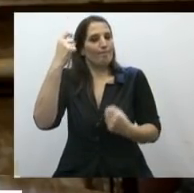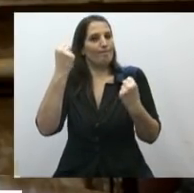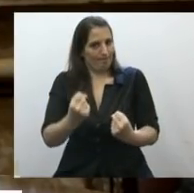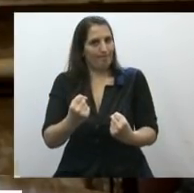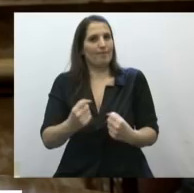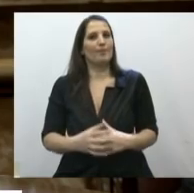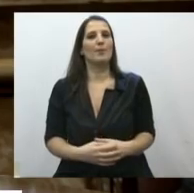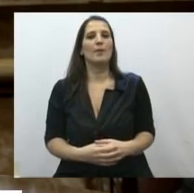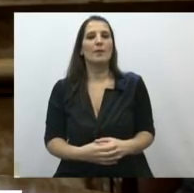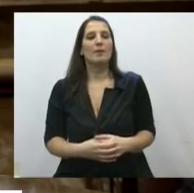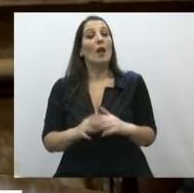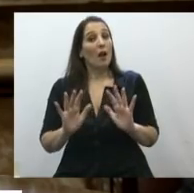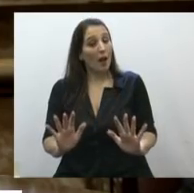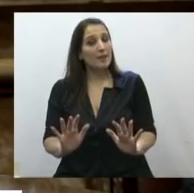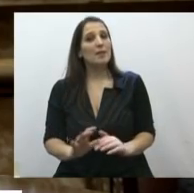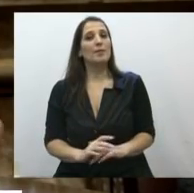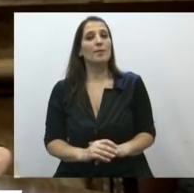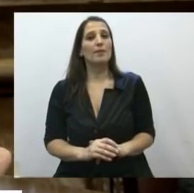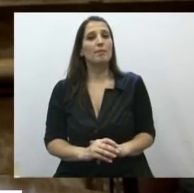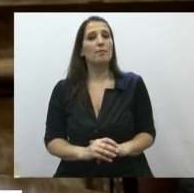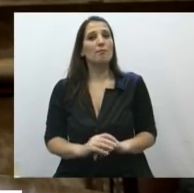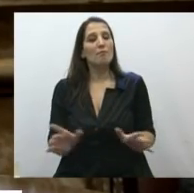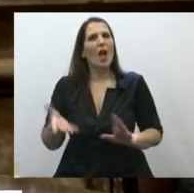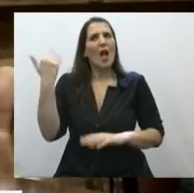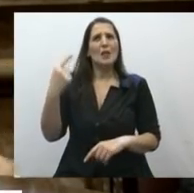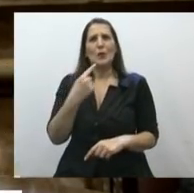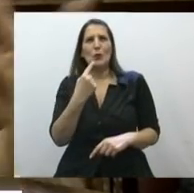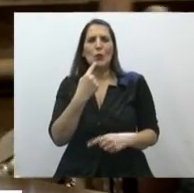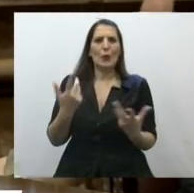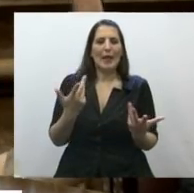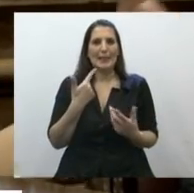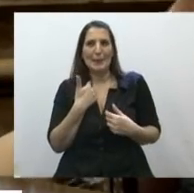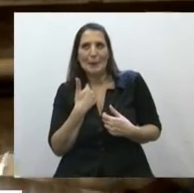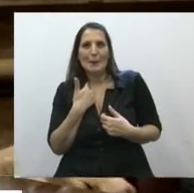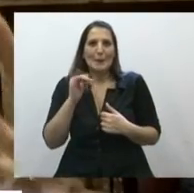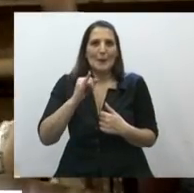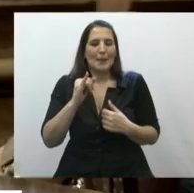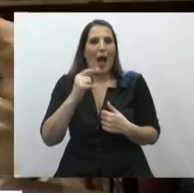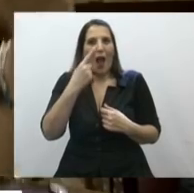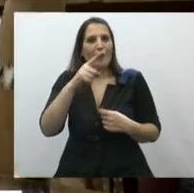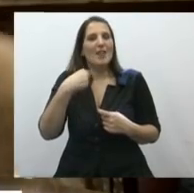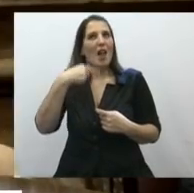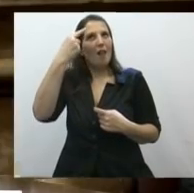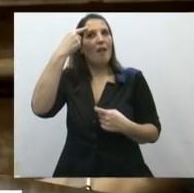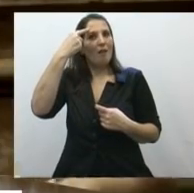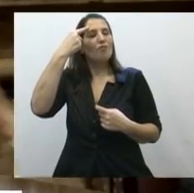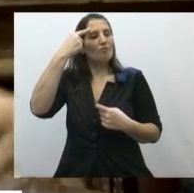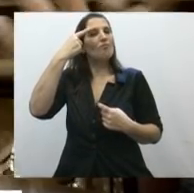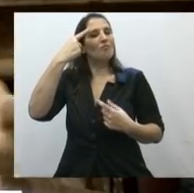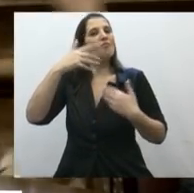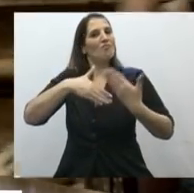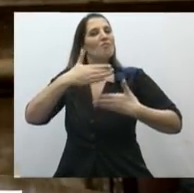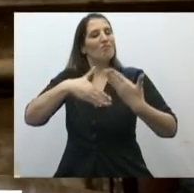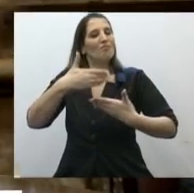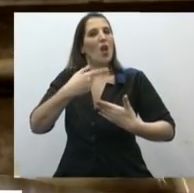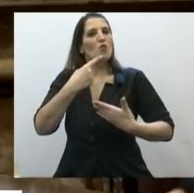Y tan es así que, bueno, se despejaron muchísimas dudas y cada uno tomará la que más le